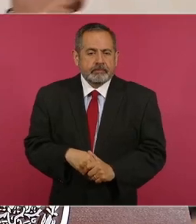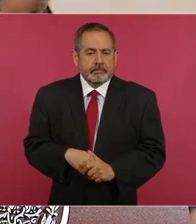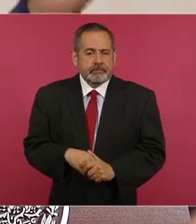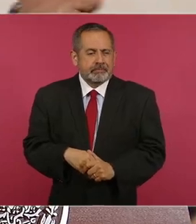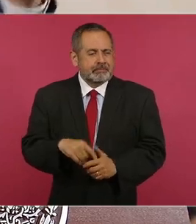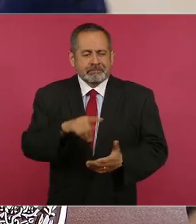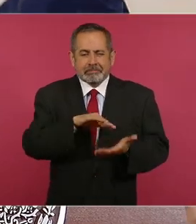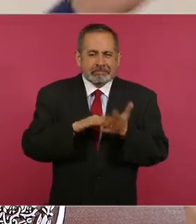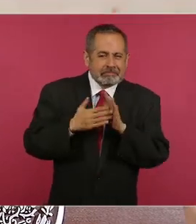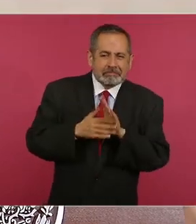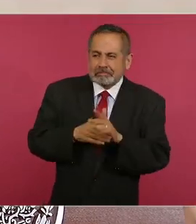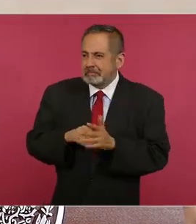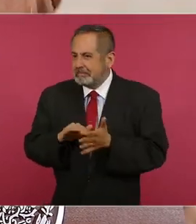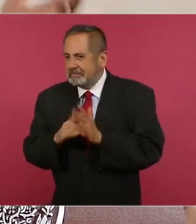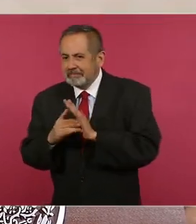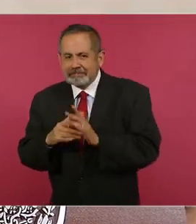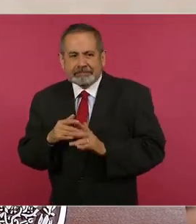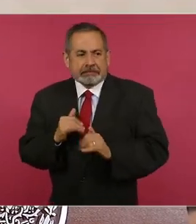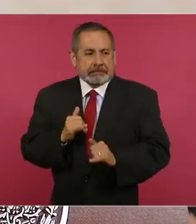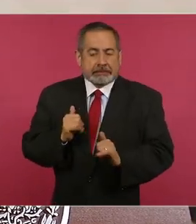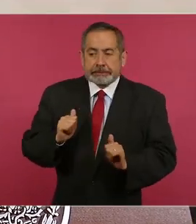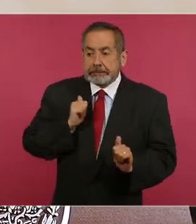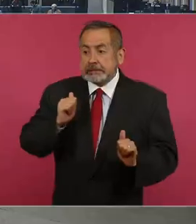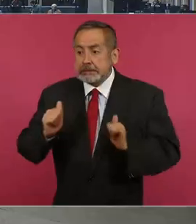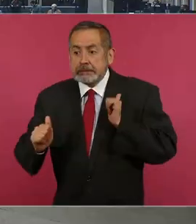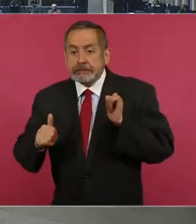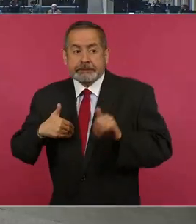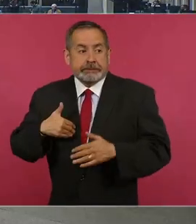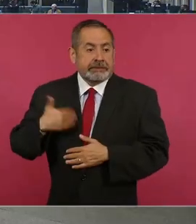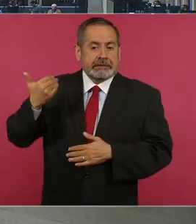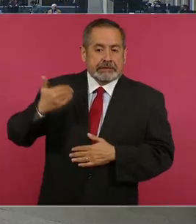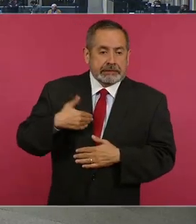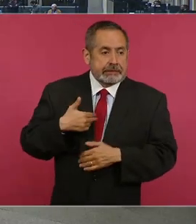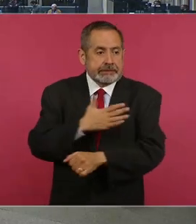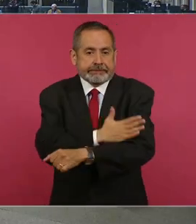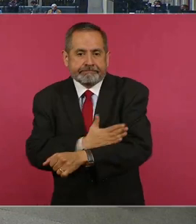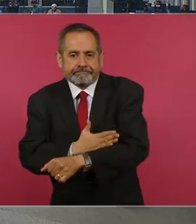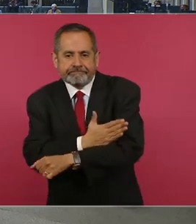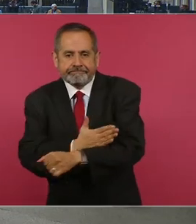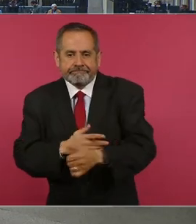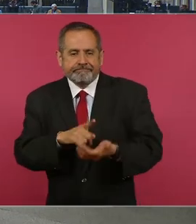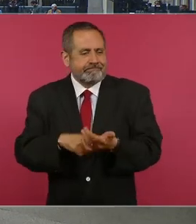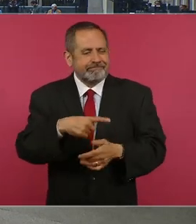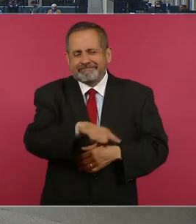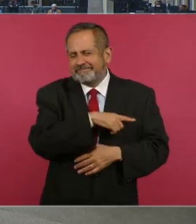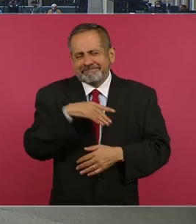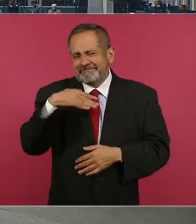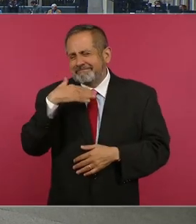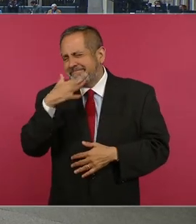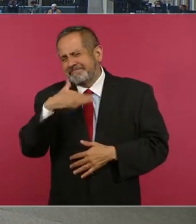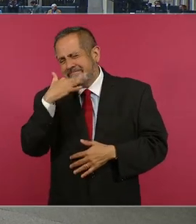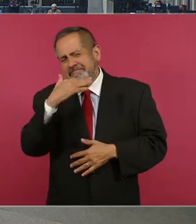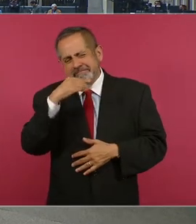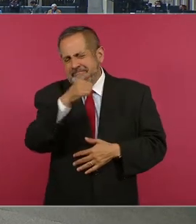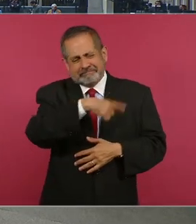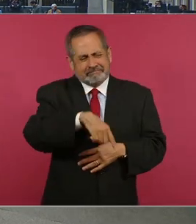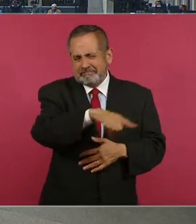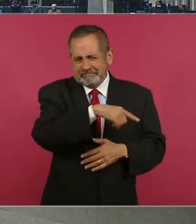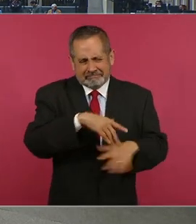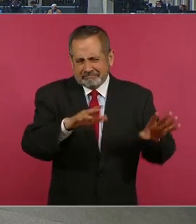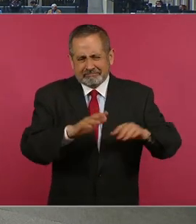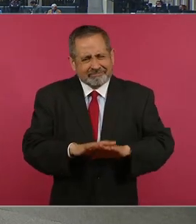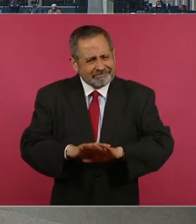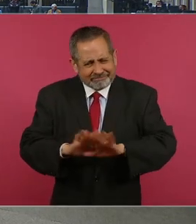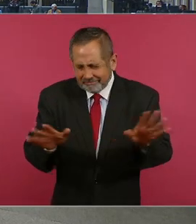Marrulleros, oportunistas, arribistas, corruptos, ya